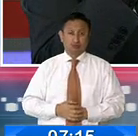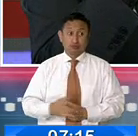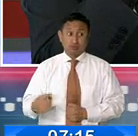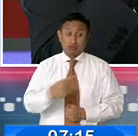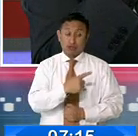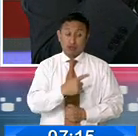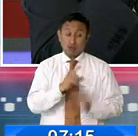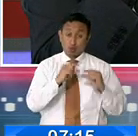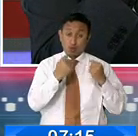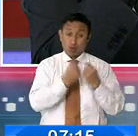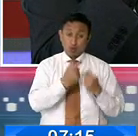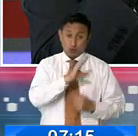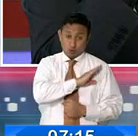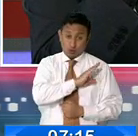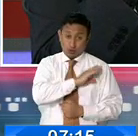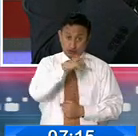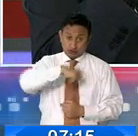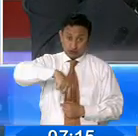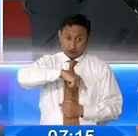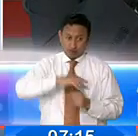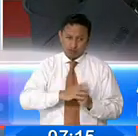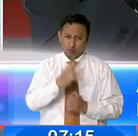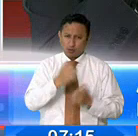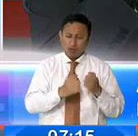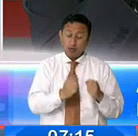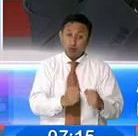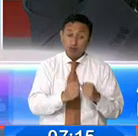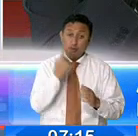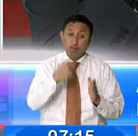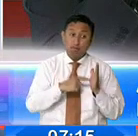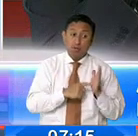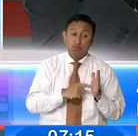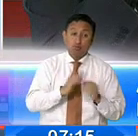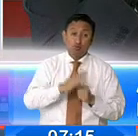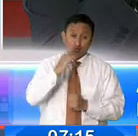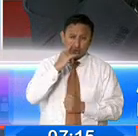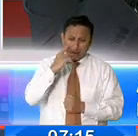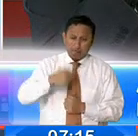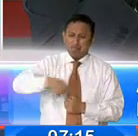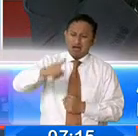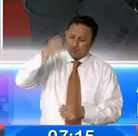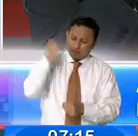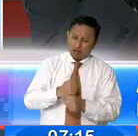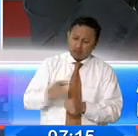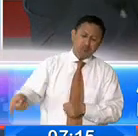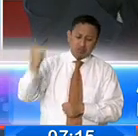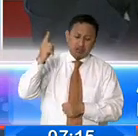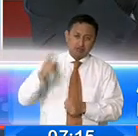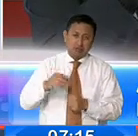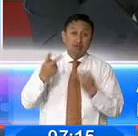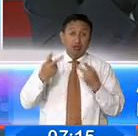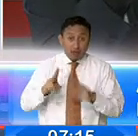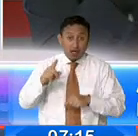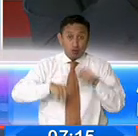estas redes de tratantes también unas problemáticas muy fuertes como la explotación, tanto laboral, pero también sexual.